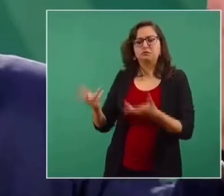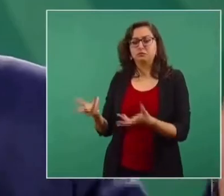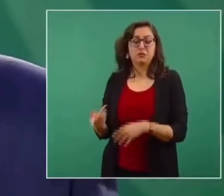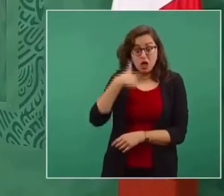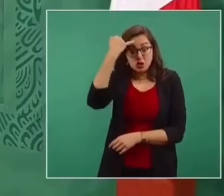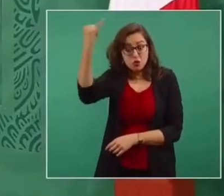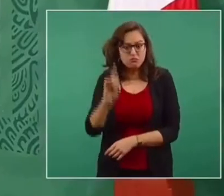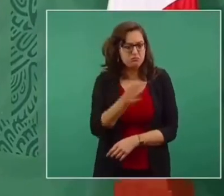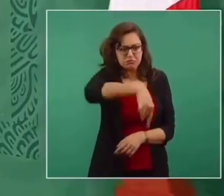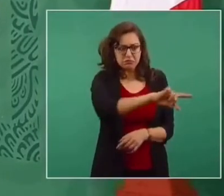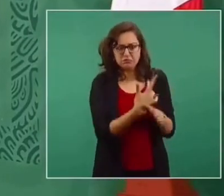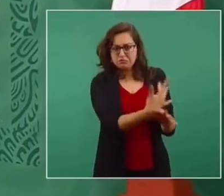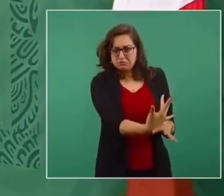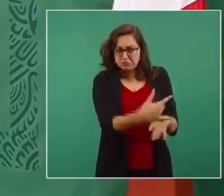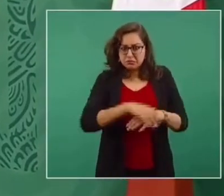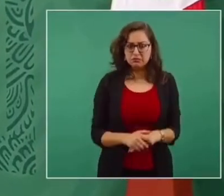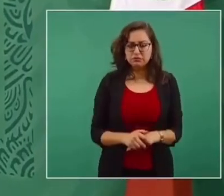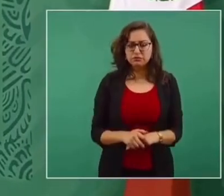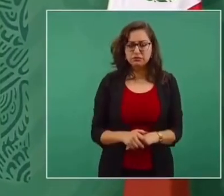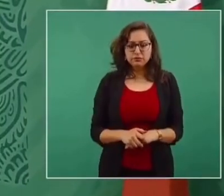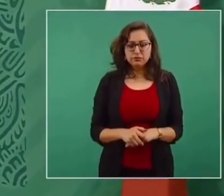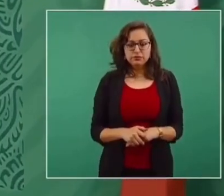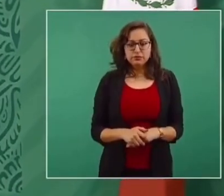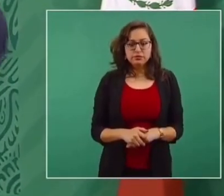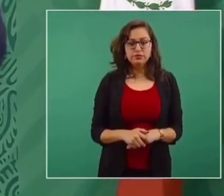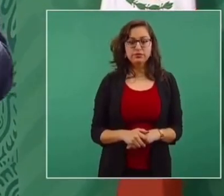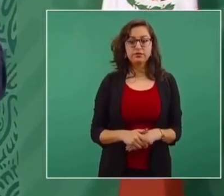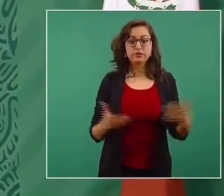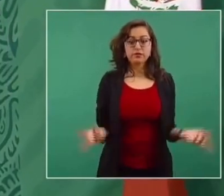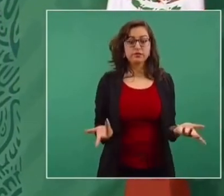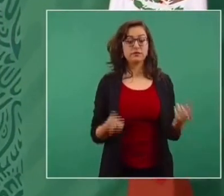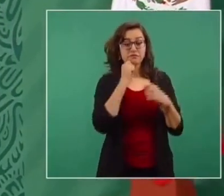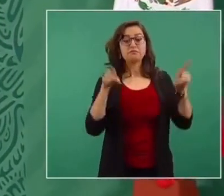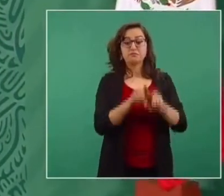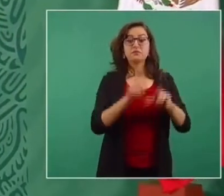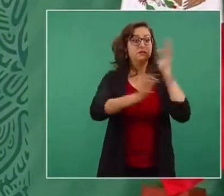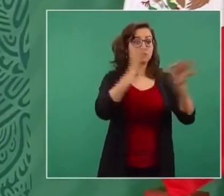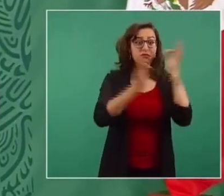legisladoras del PAN y los medios de información más conservadores,